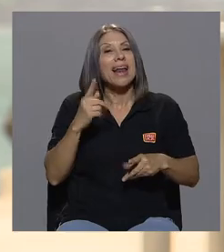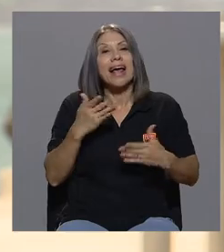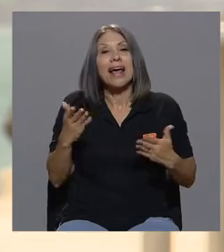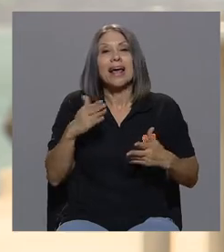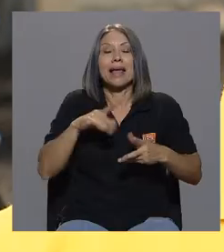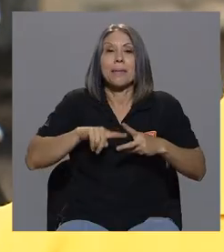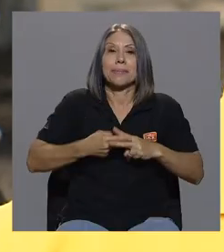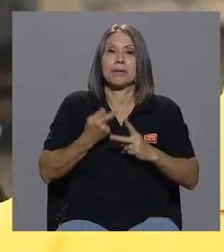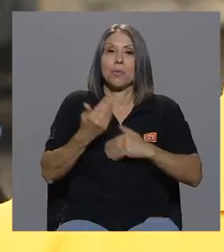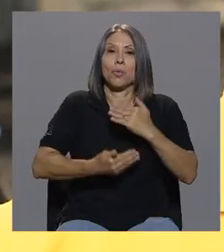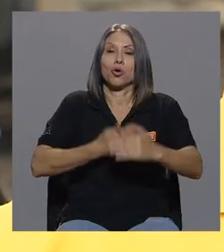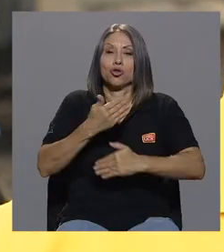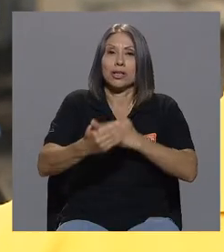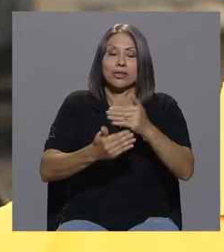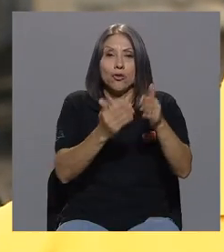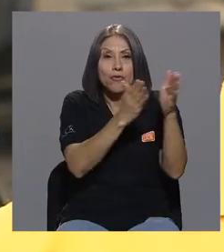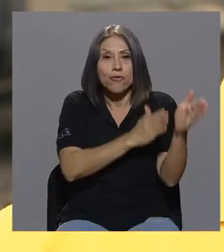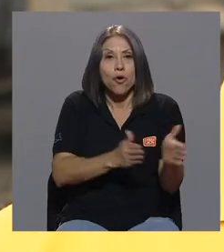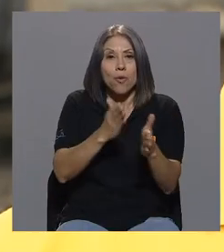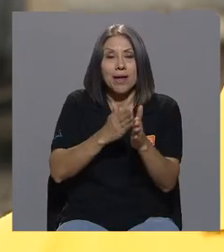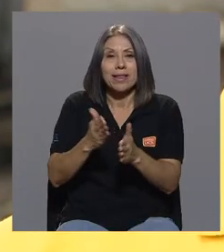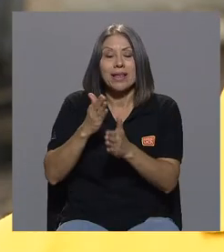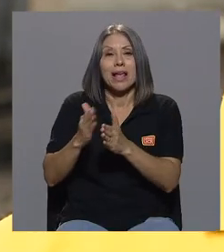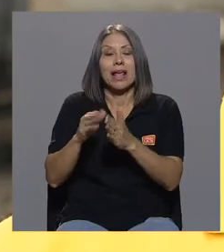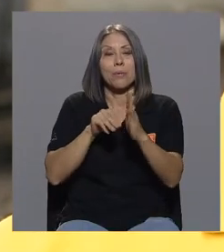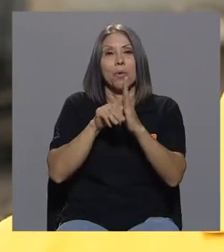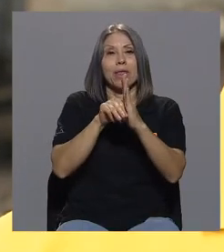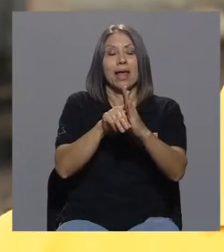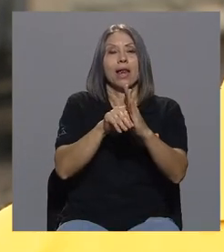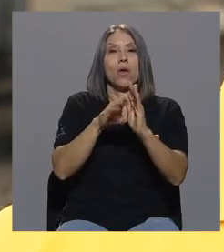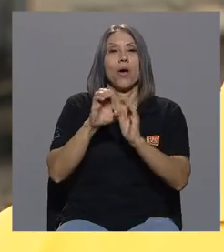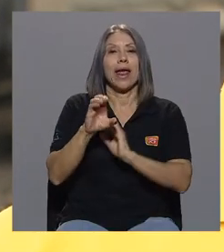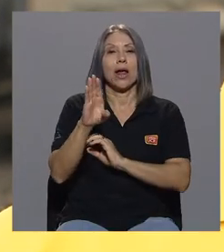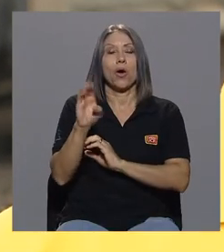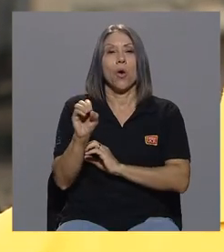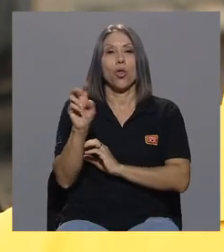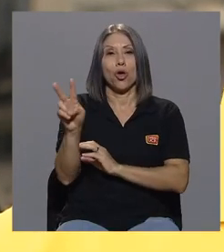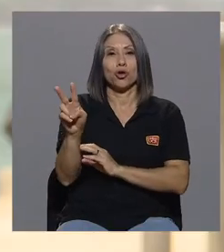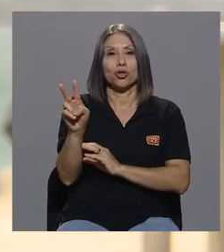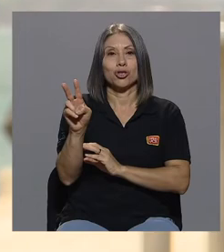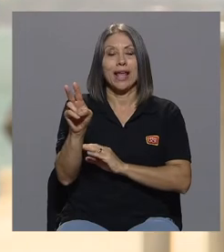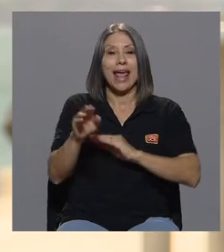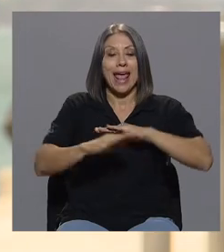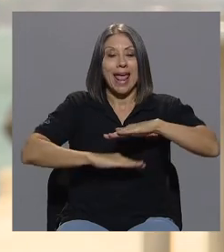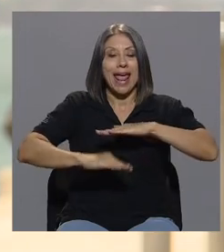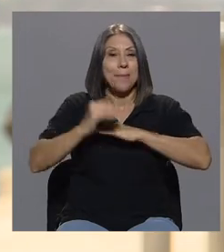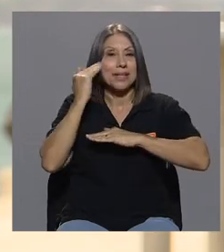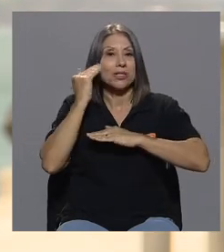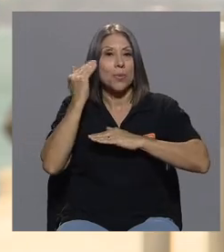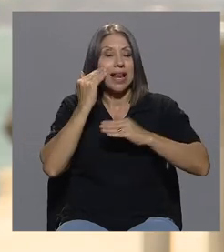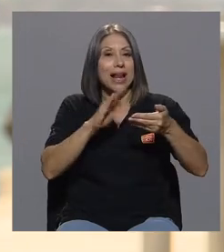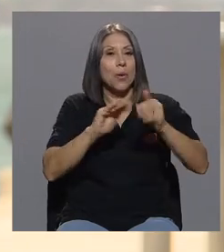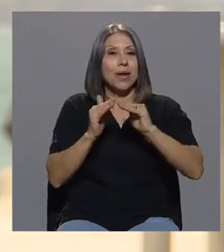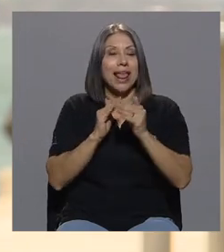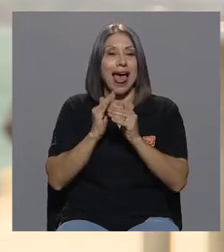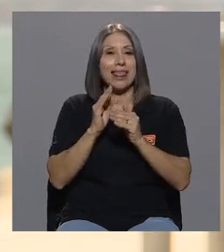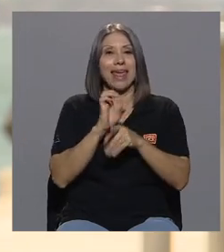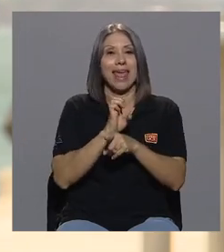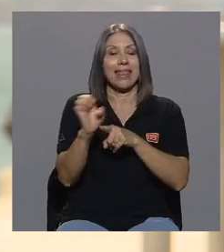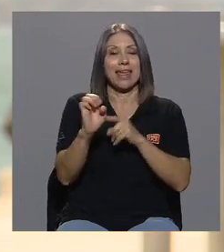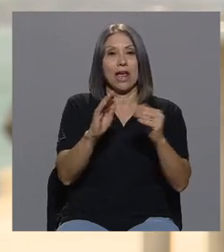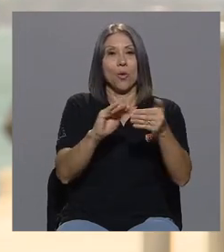formativo en el modelo de CO2 epistemología de la complejidad ética y comunitaria y me invitan a participar